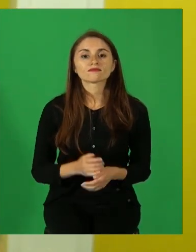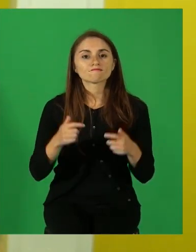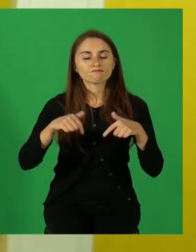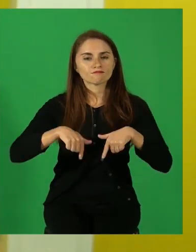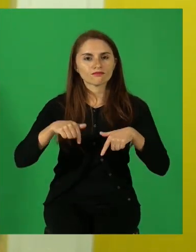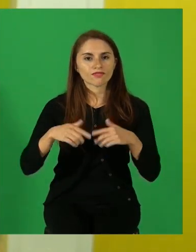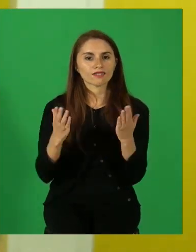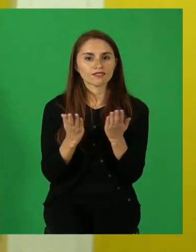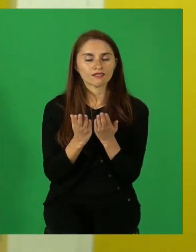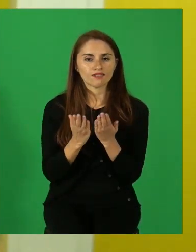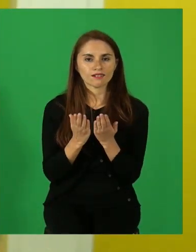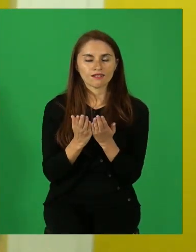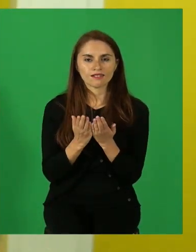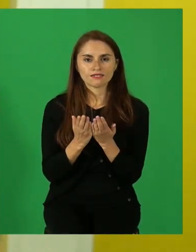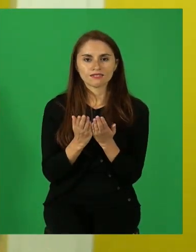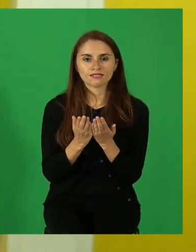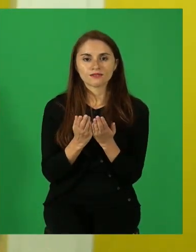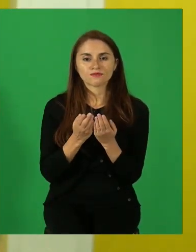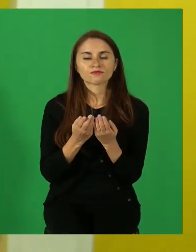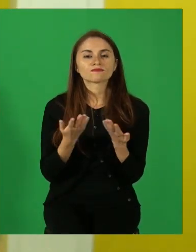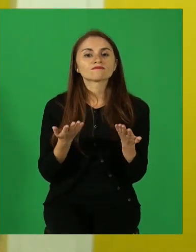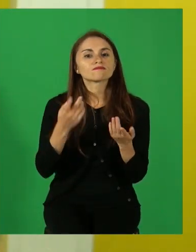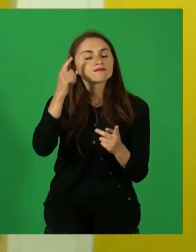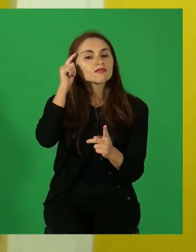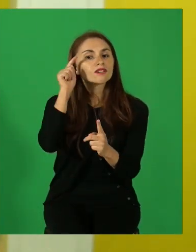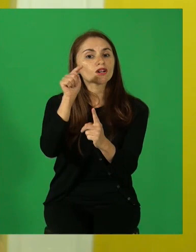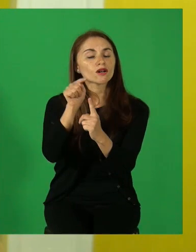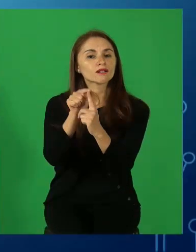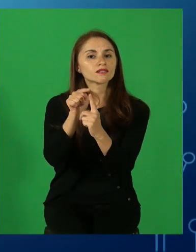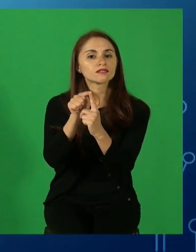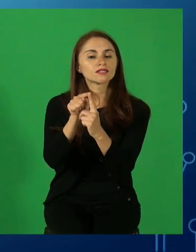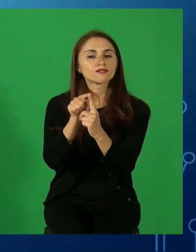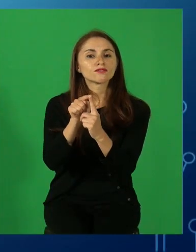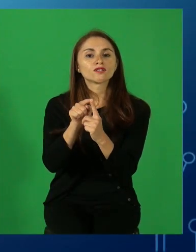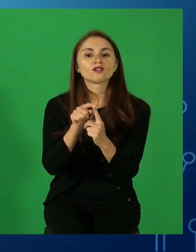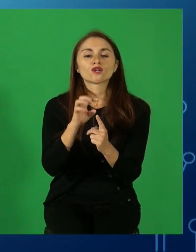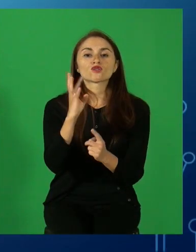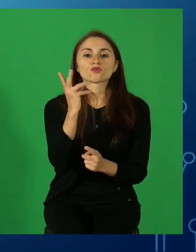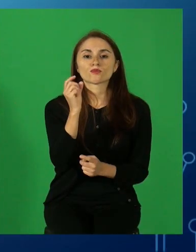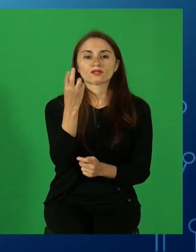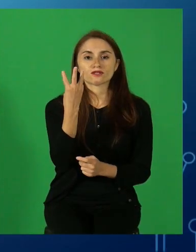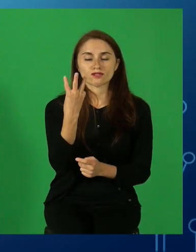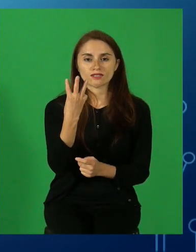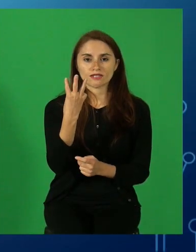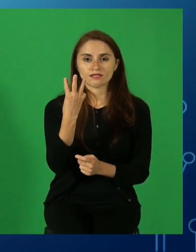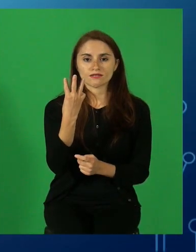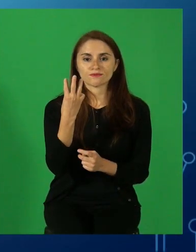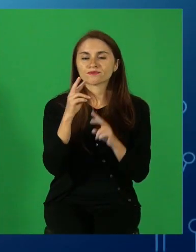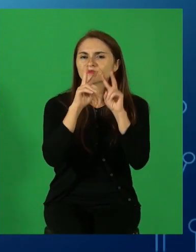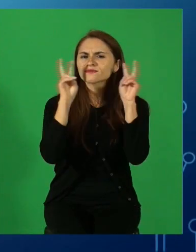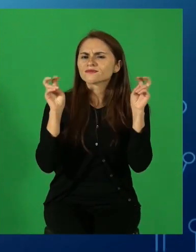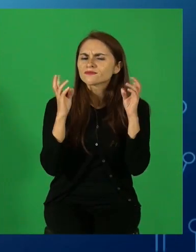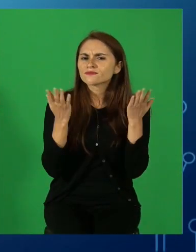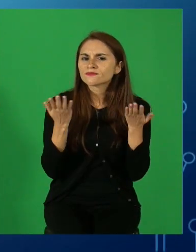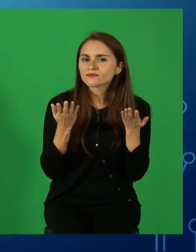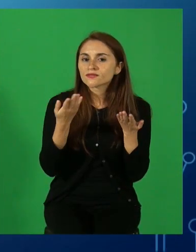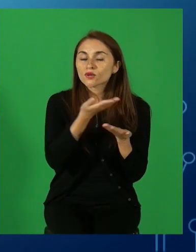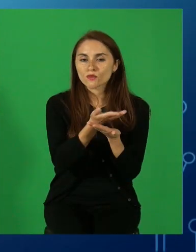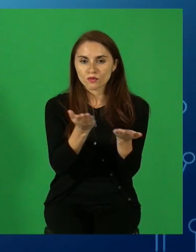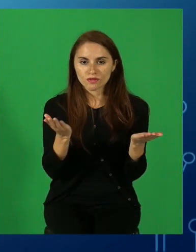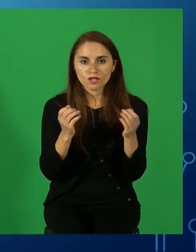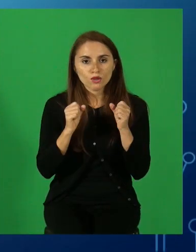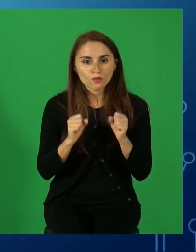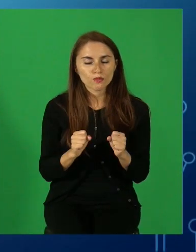esta clase se enfoca en el objetivo de aprendizaje número 3, que consiste en que ustedes puedan